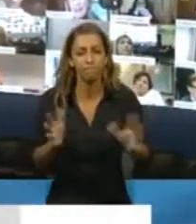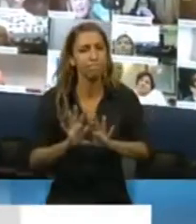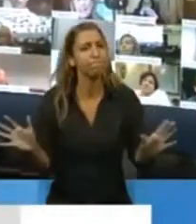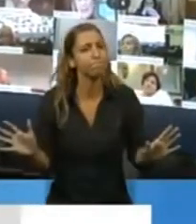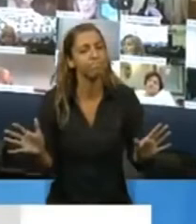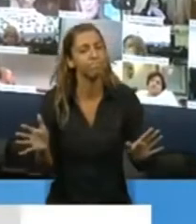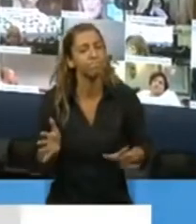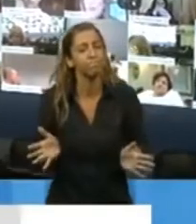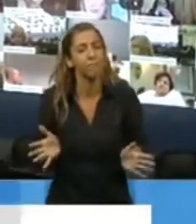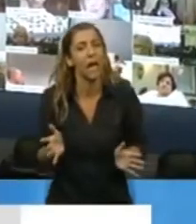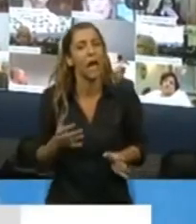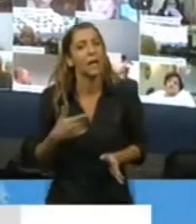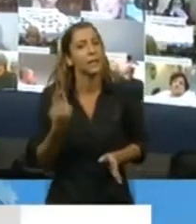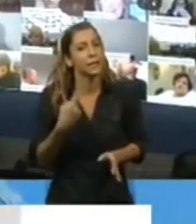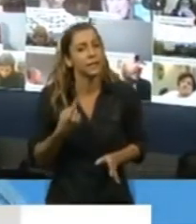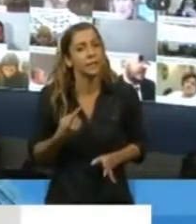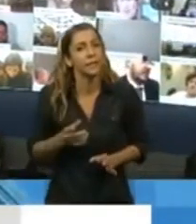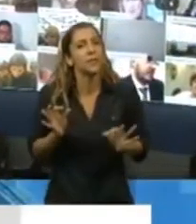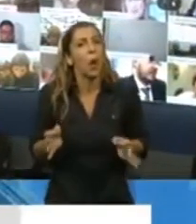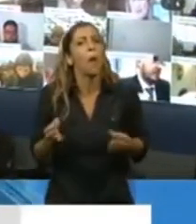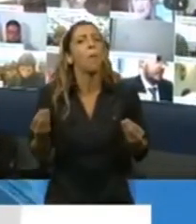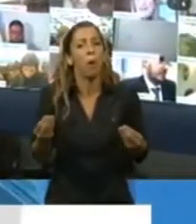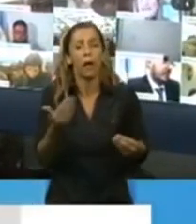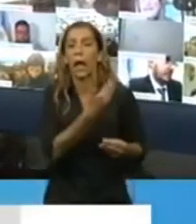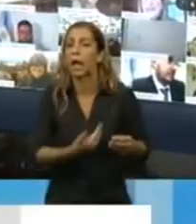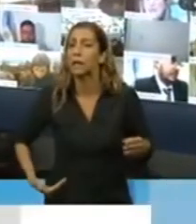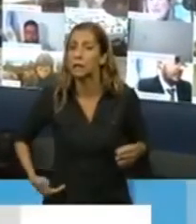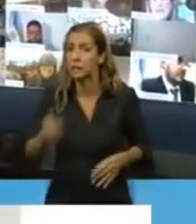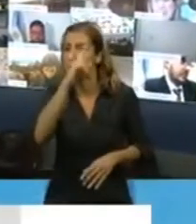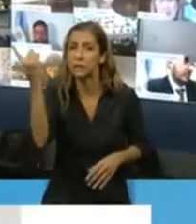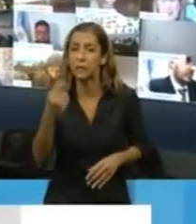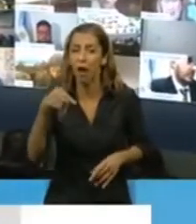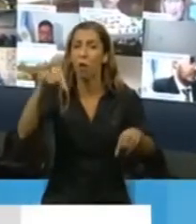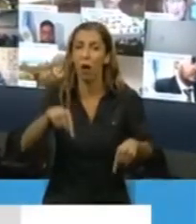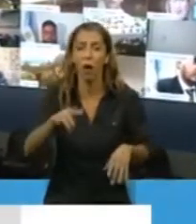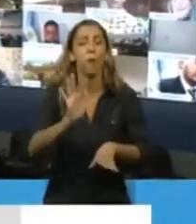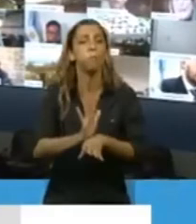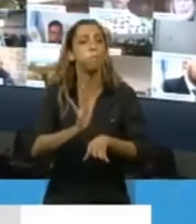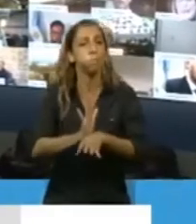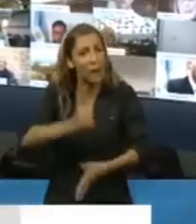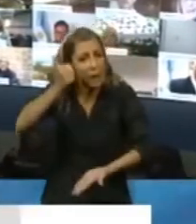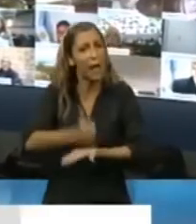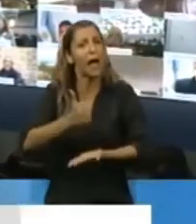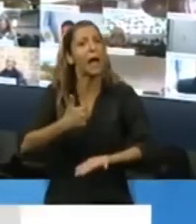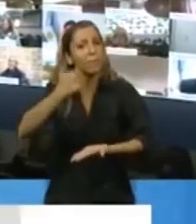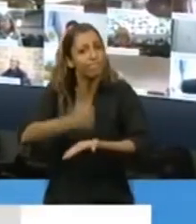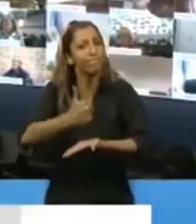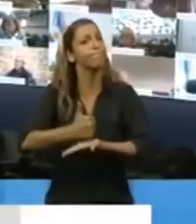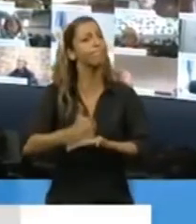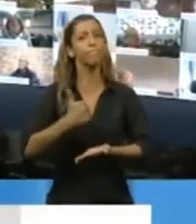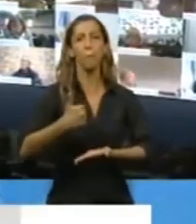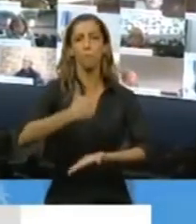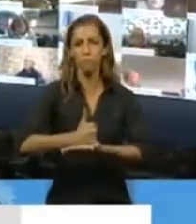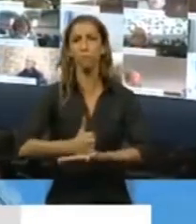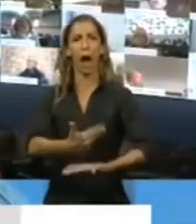crisis, señor Presidente, es el Estado presente. No está en crisis el Estado de ciudadanos libres e individualmente